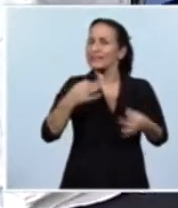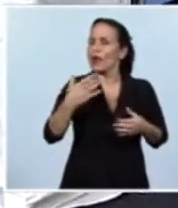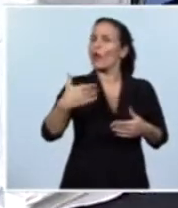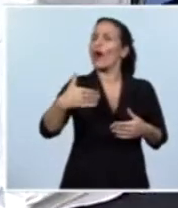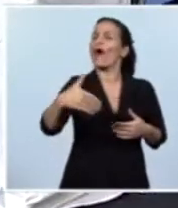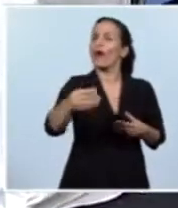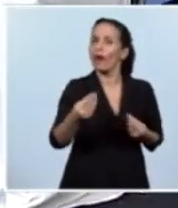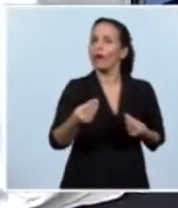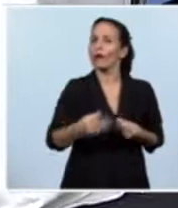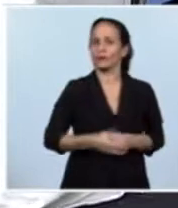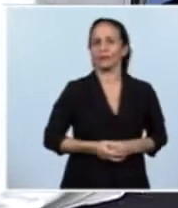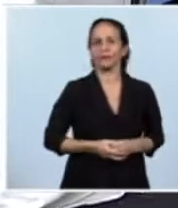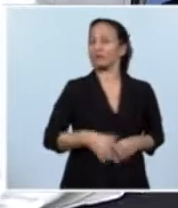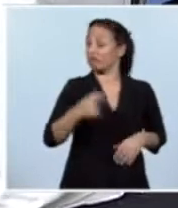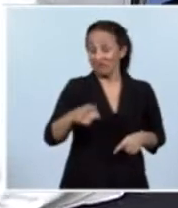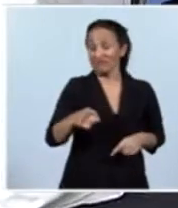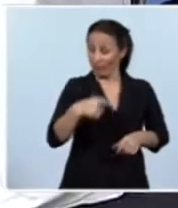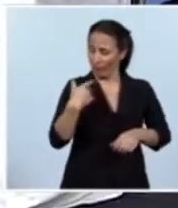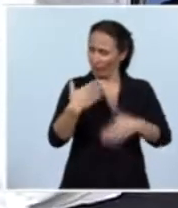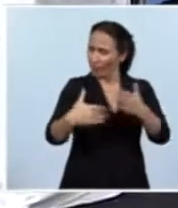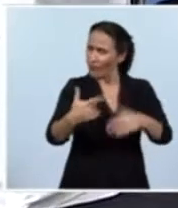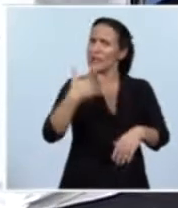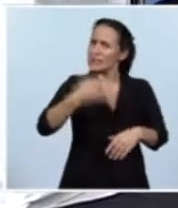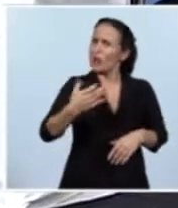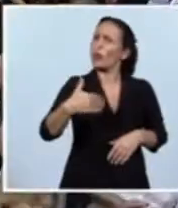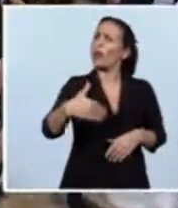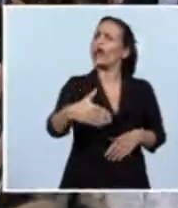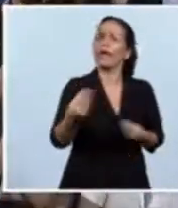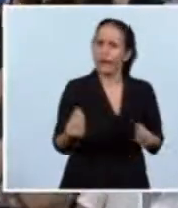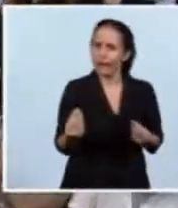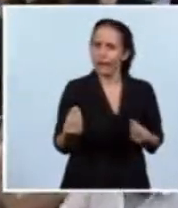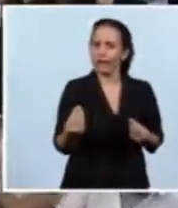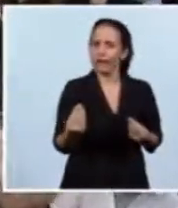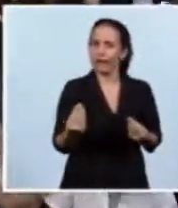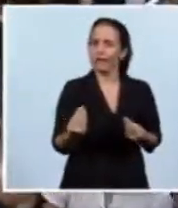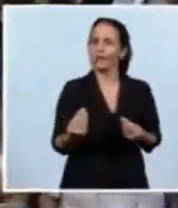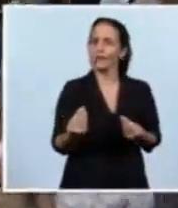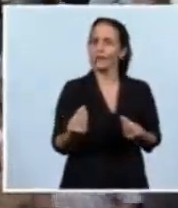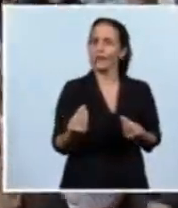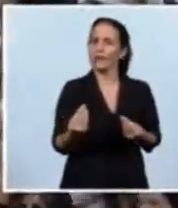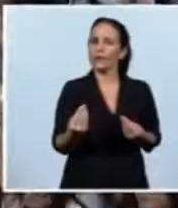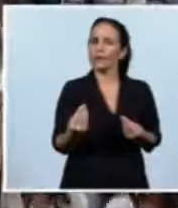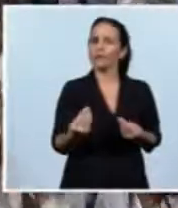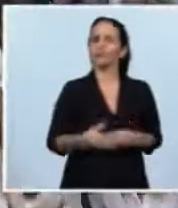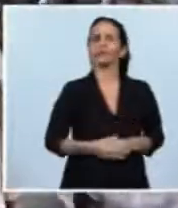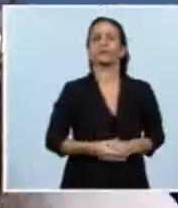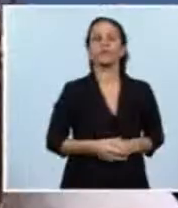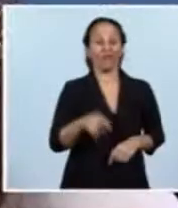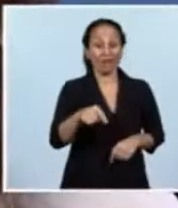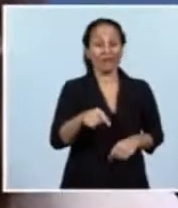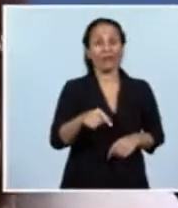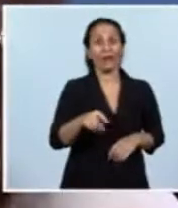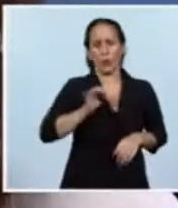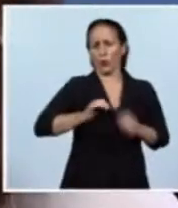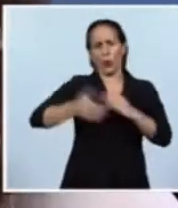en estos